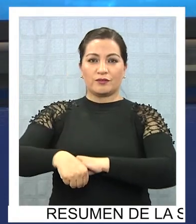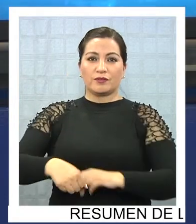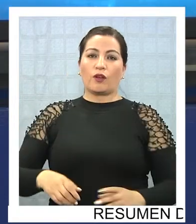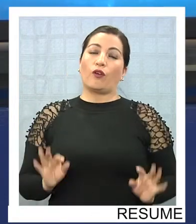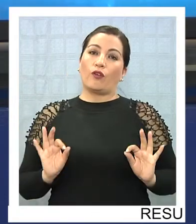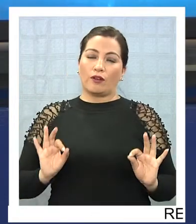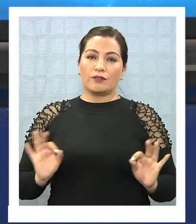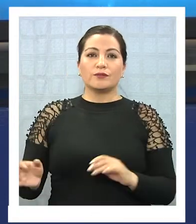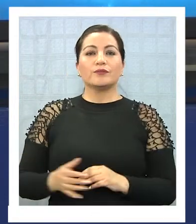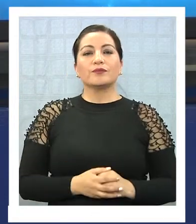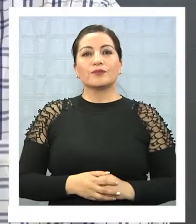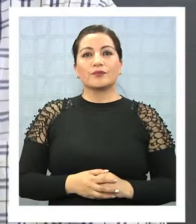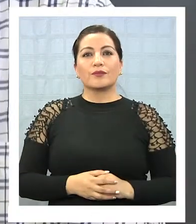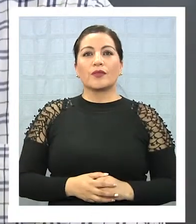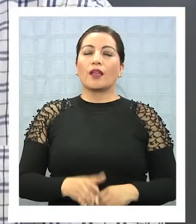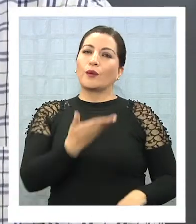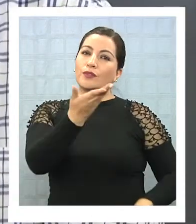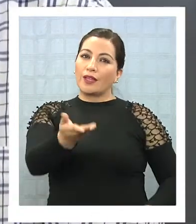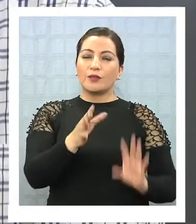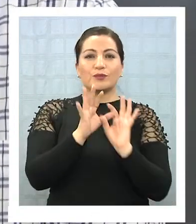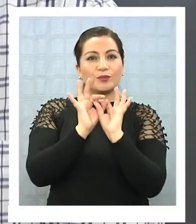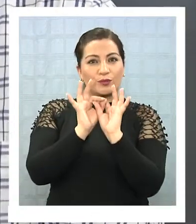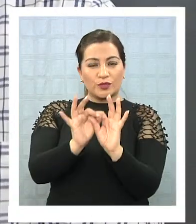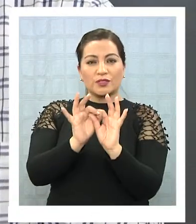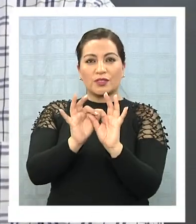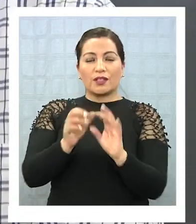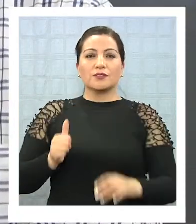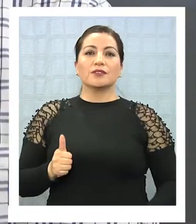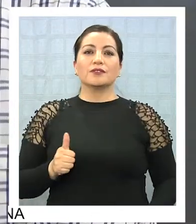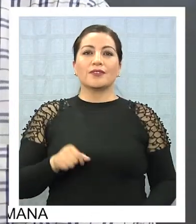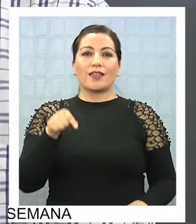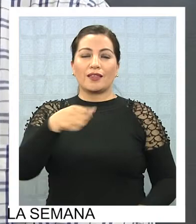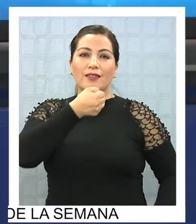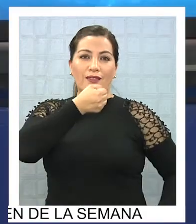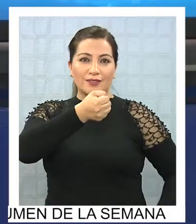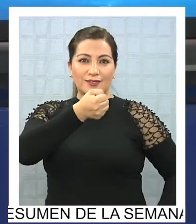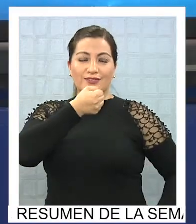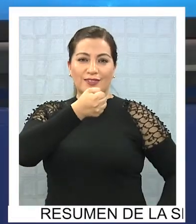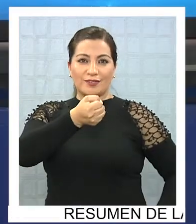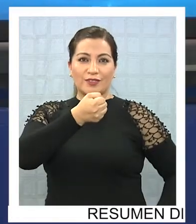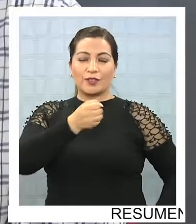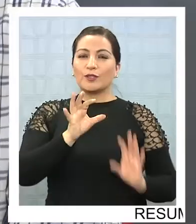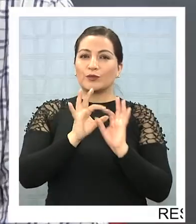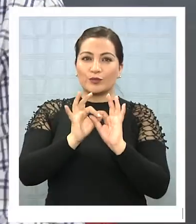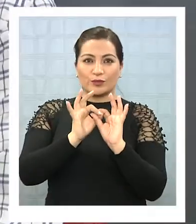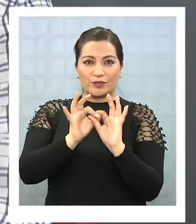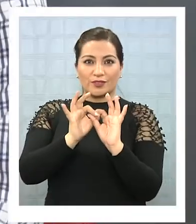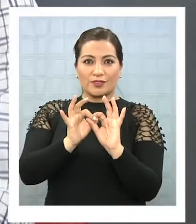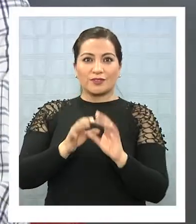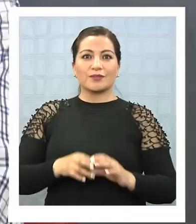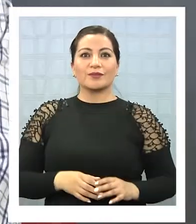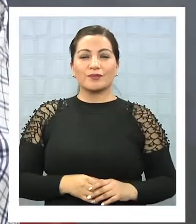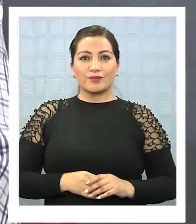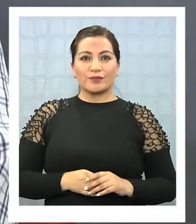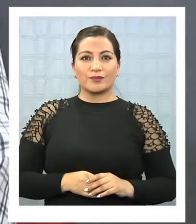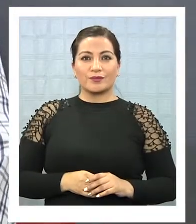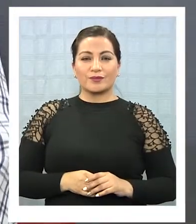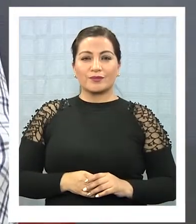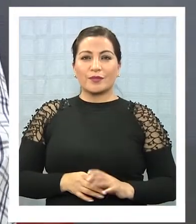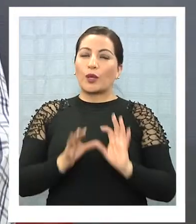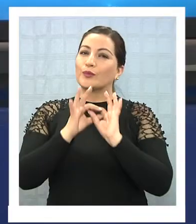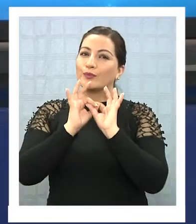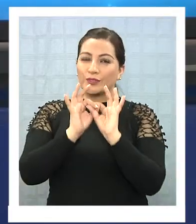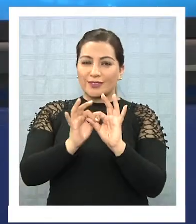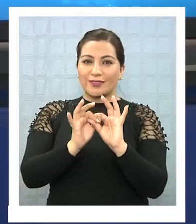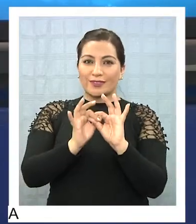idealmente. Bueno, queremos agradecerle, director, que nos haya acompañado en esta entrevista. Muchas gracias por su compañía. Muchas